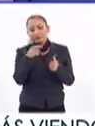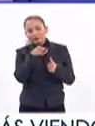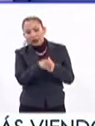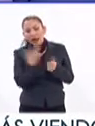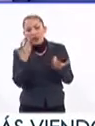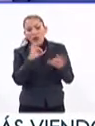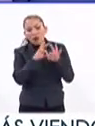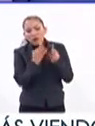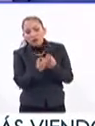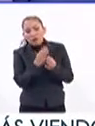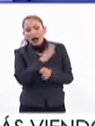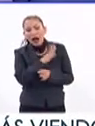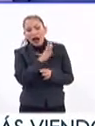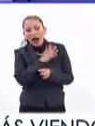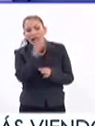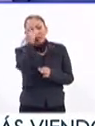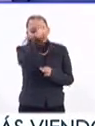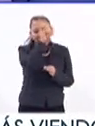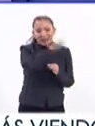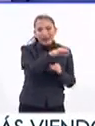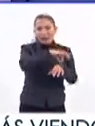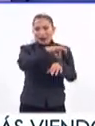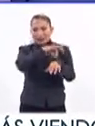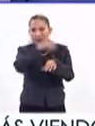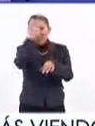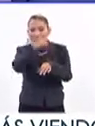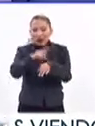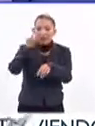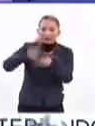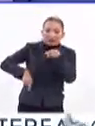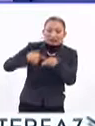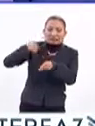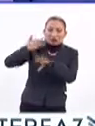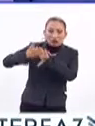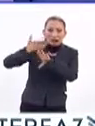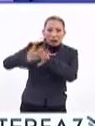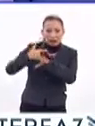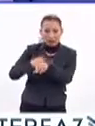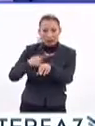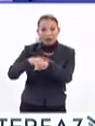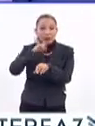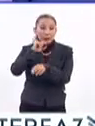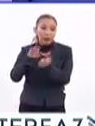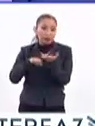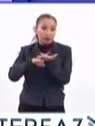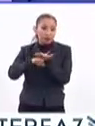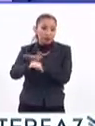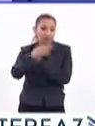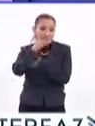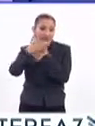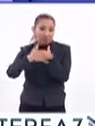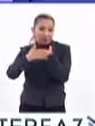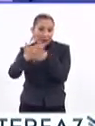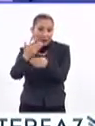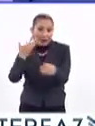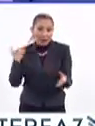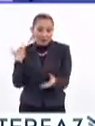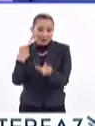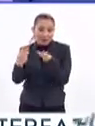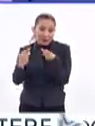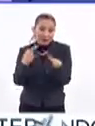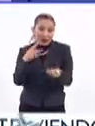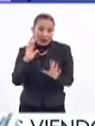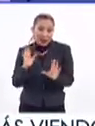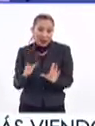los mecanismos que hay a partir de la ciencia y la medicina para atacar esta enfermedad, también la prevención. Y ello, precisamente